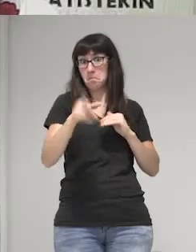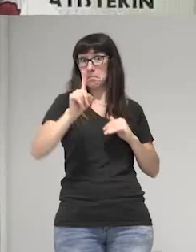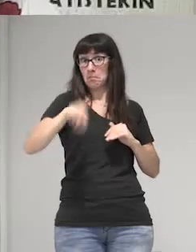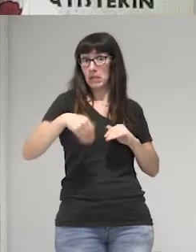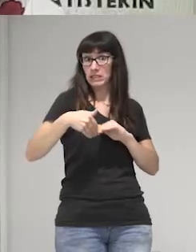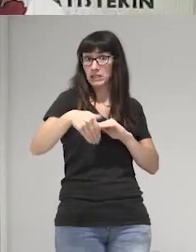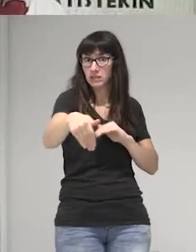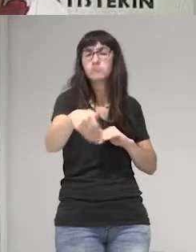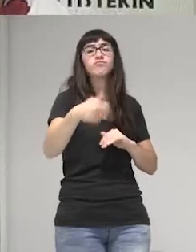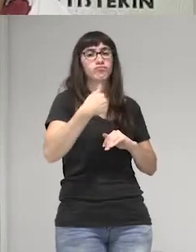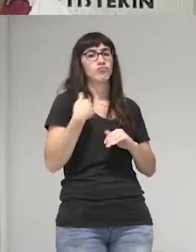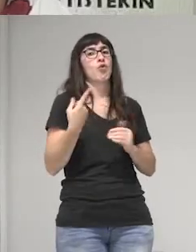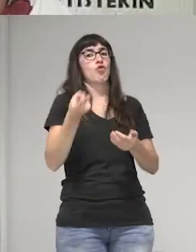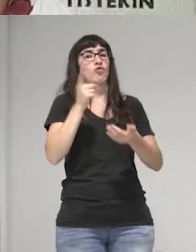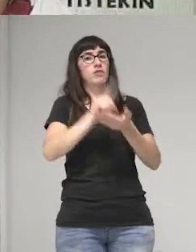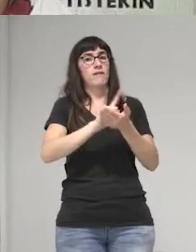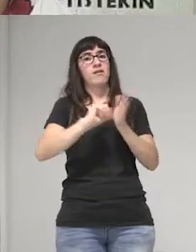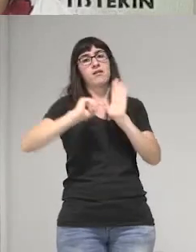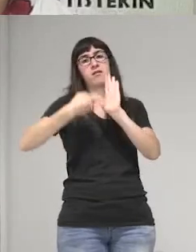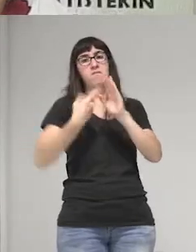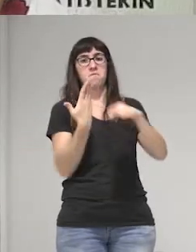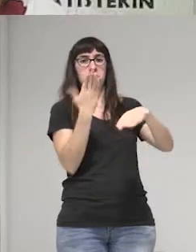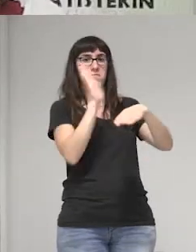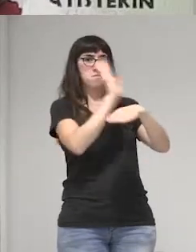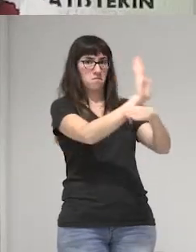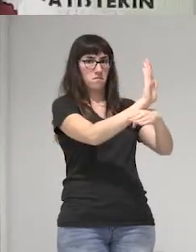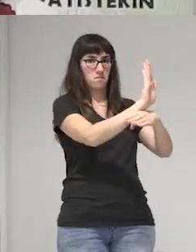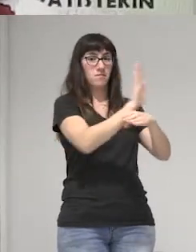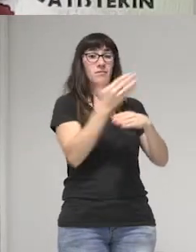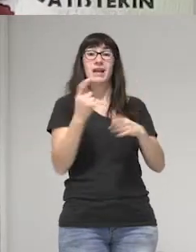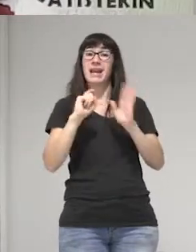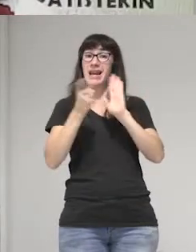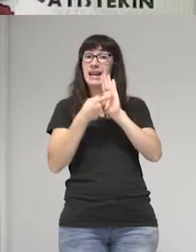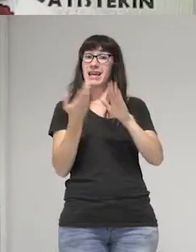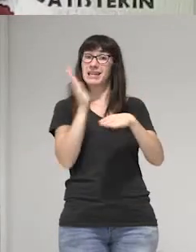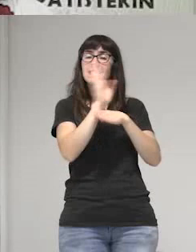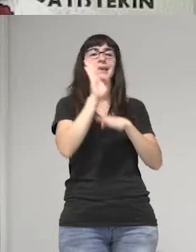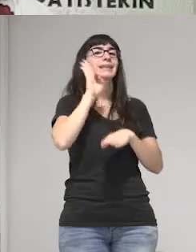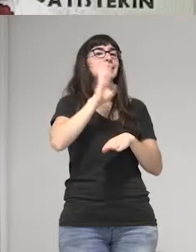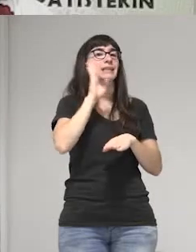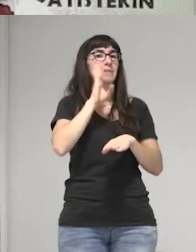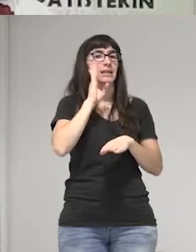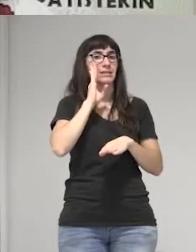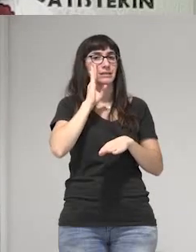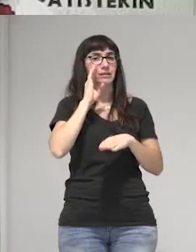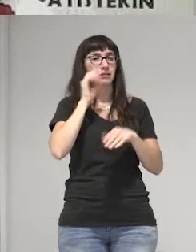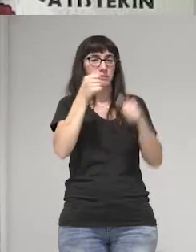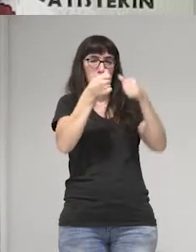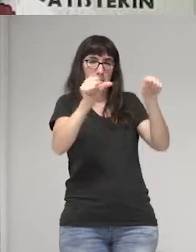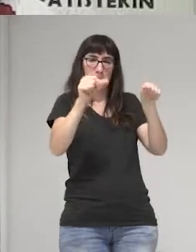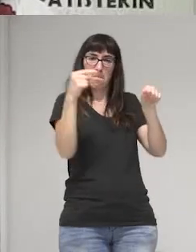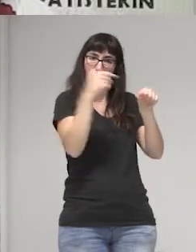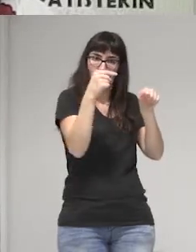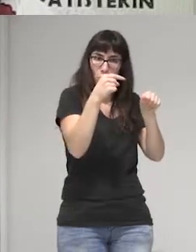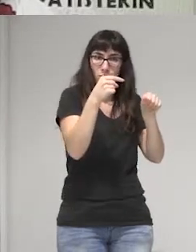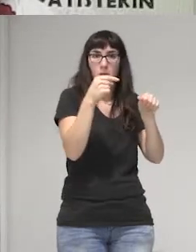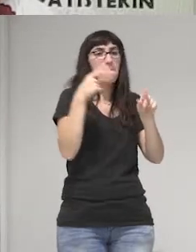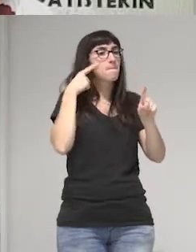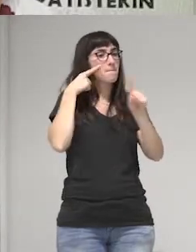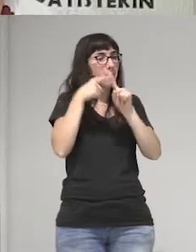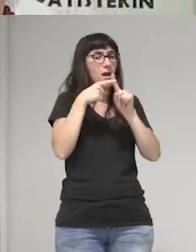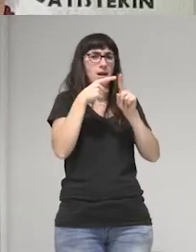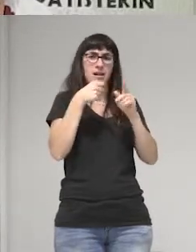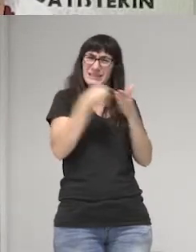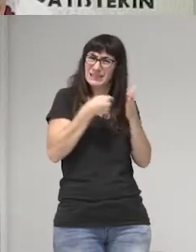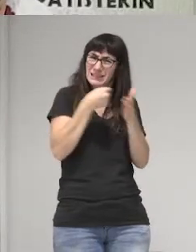voy a presentar de nuevo la ley de crímenes por prejuicio para insistir que esa ley es necesaria dada